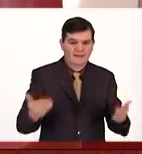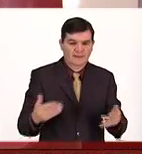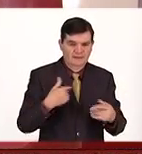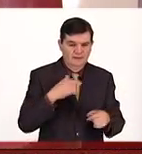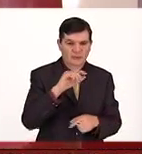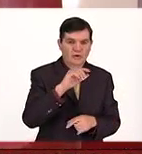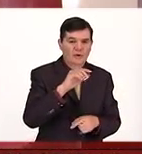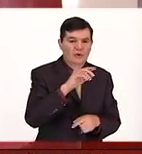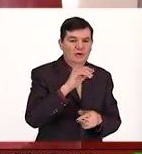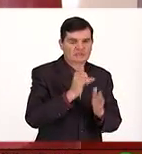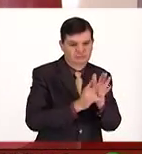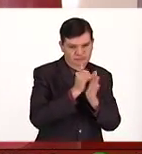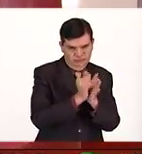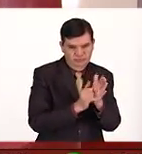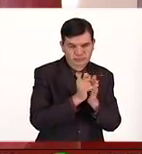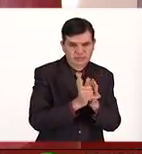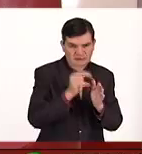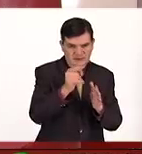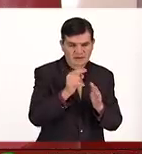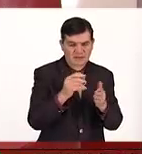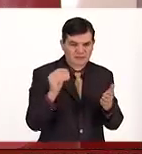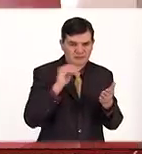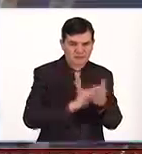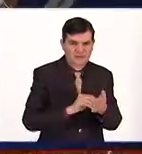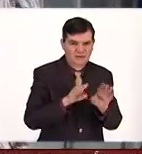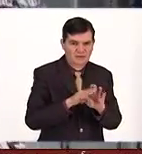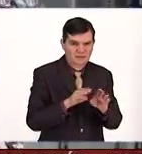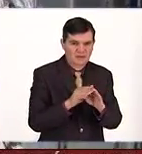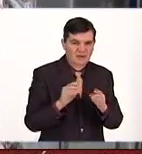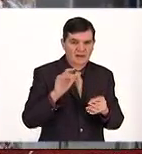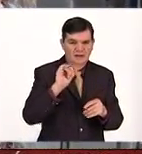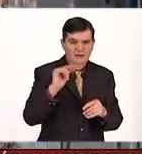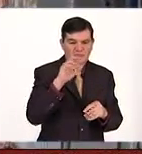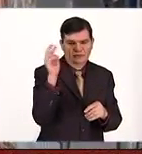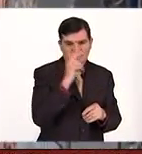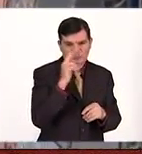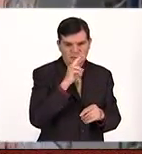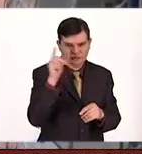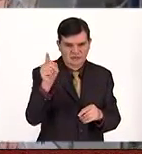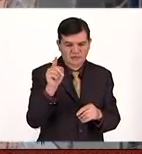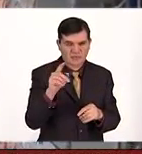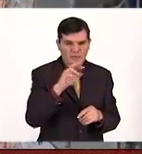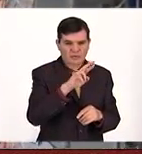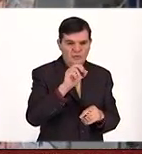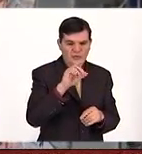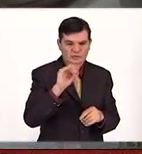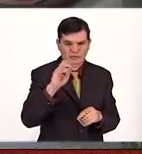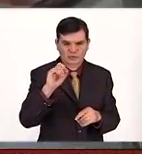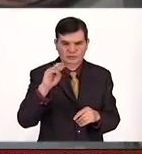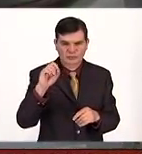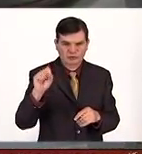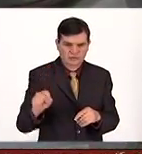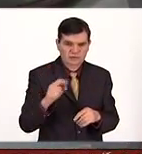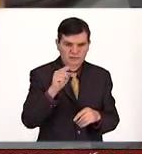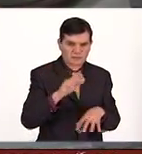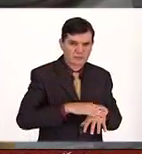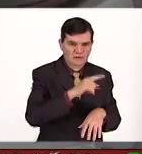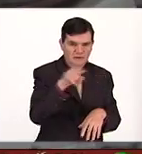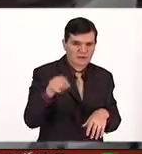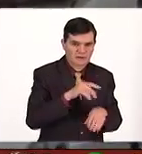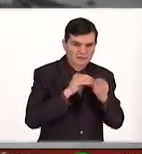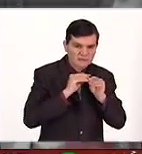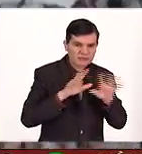ahora hasta YouTube, precisamente al canal de la agencia espacial rusa llamada Roscosmos, ya que ellos